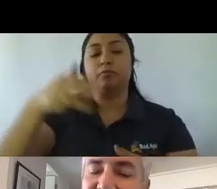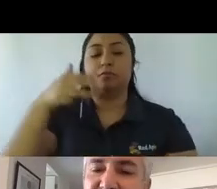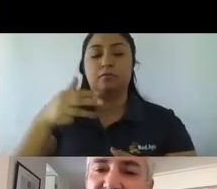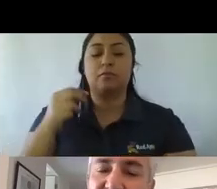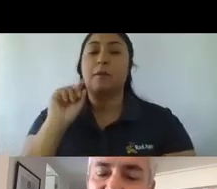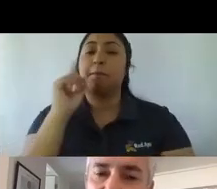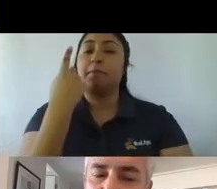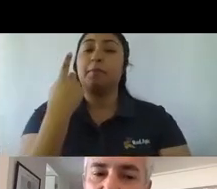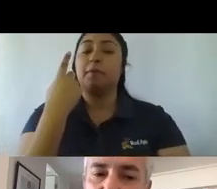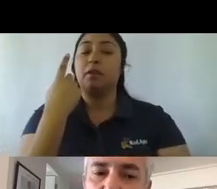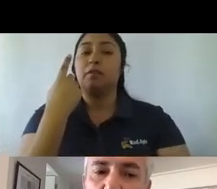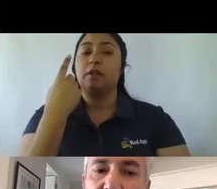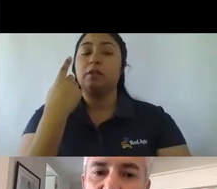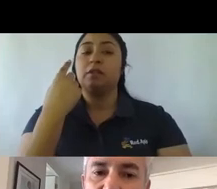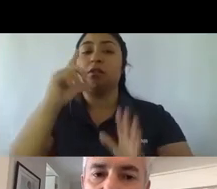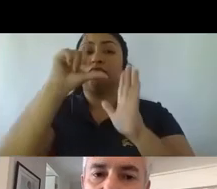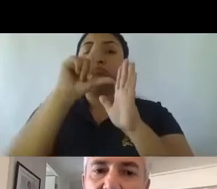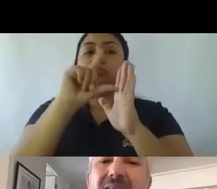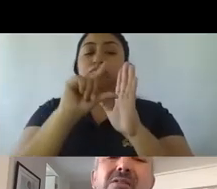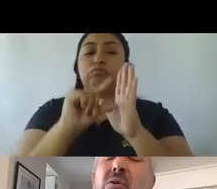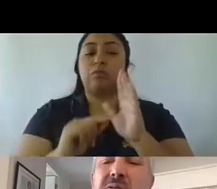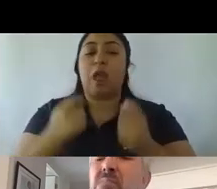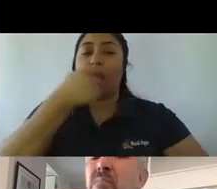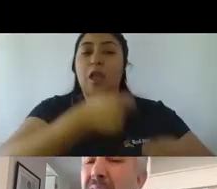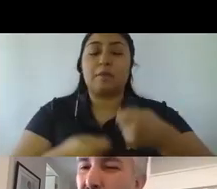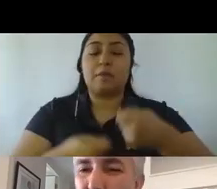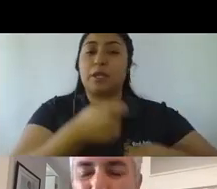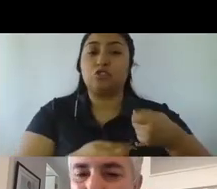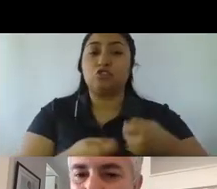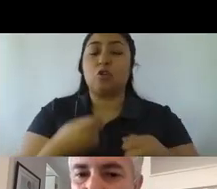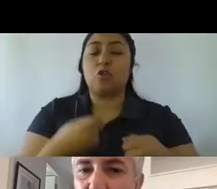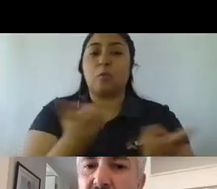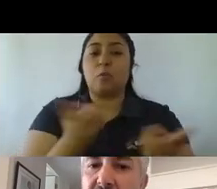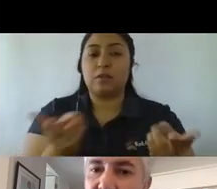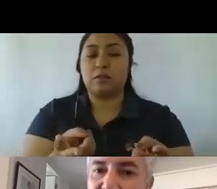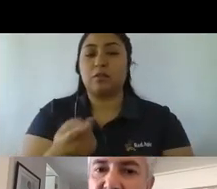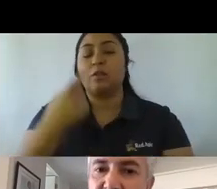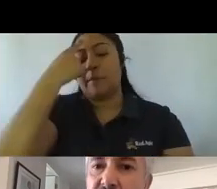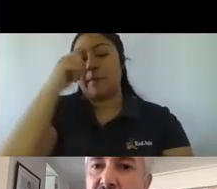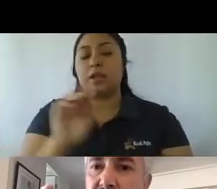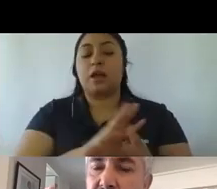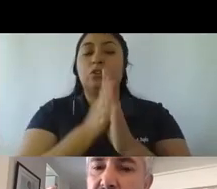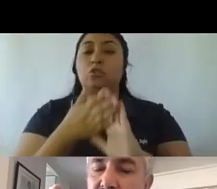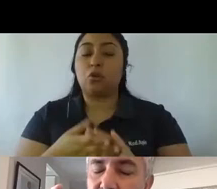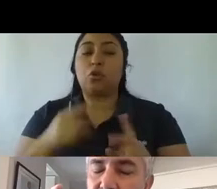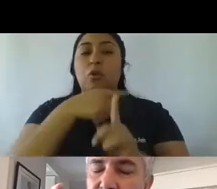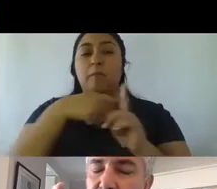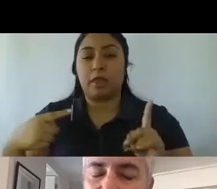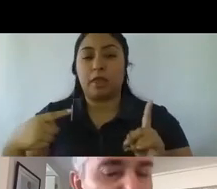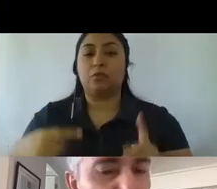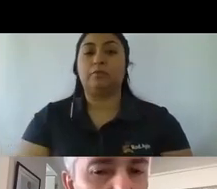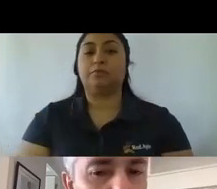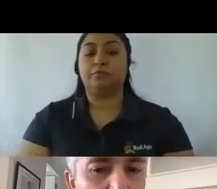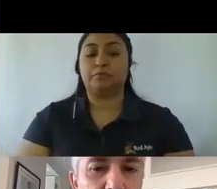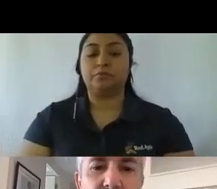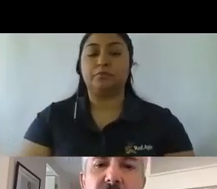caída significativa de la inversión publicitaria. Esto es para todos los medios, la caída significativa. Pero